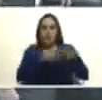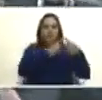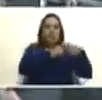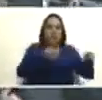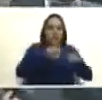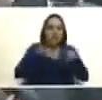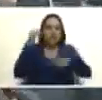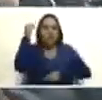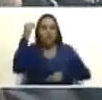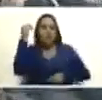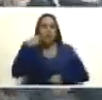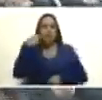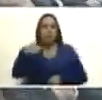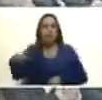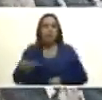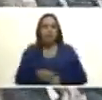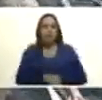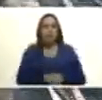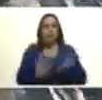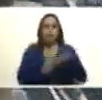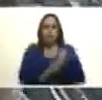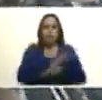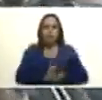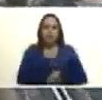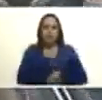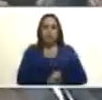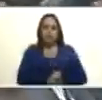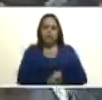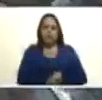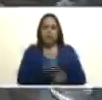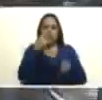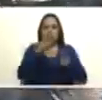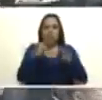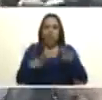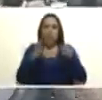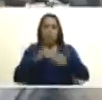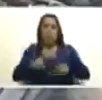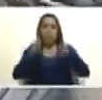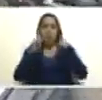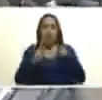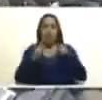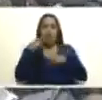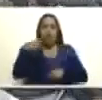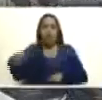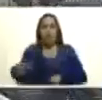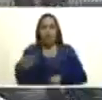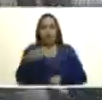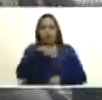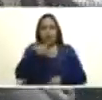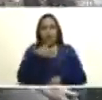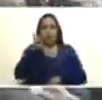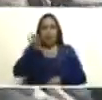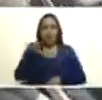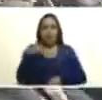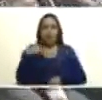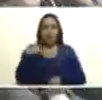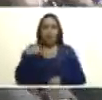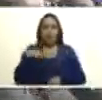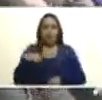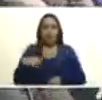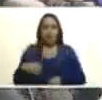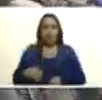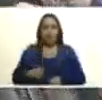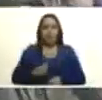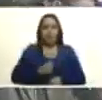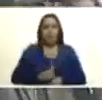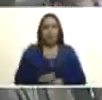en torno a las alternativas políticas para nuestro país en torno a los proyectos